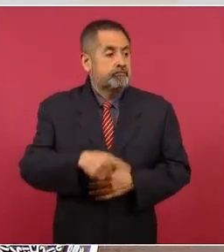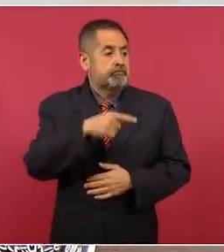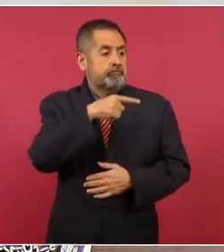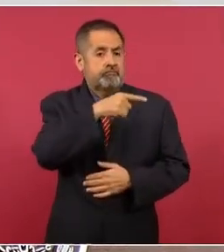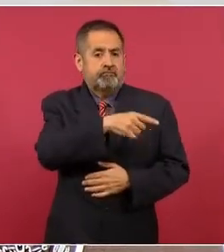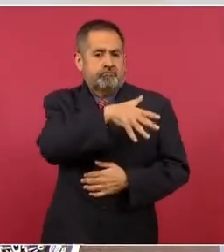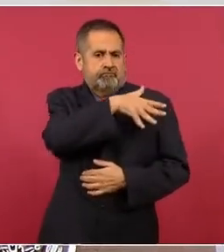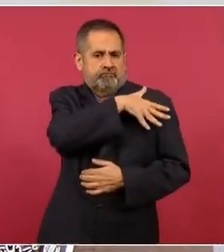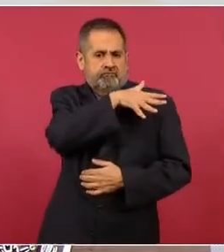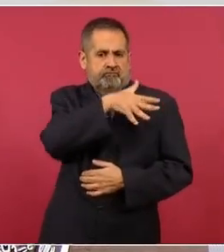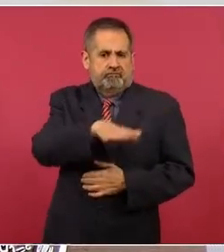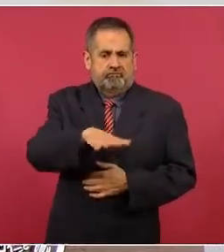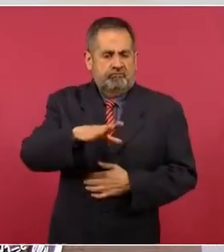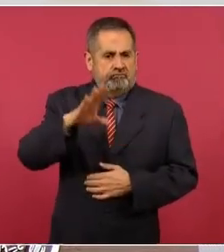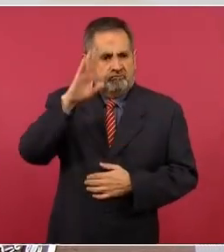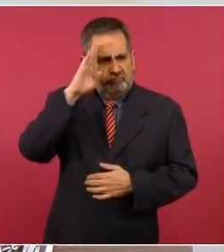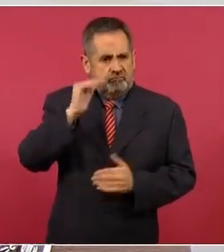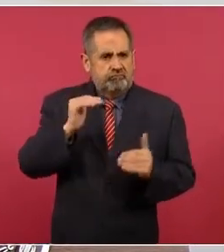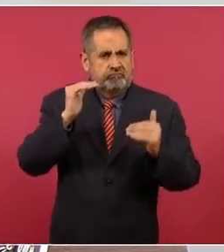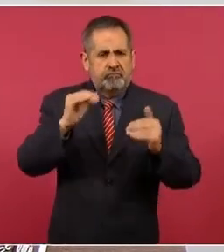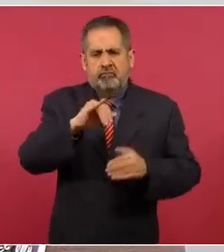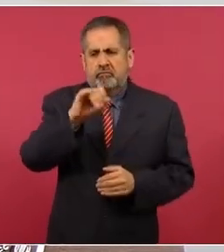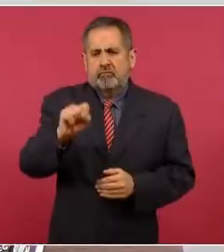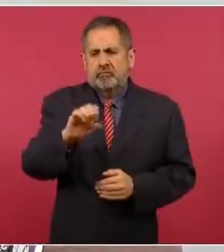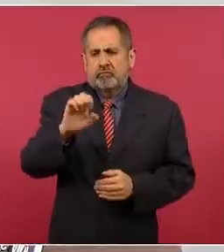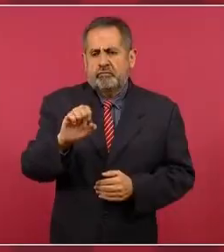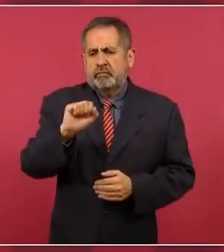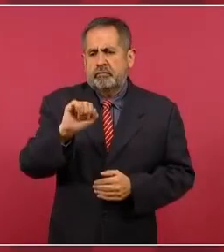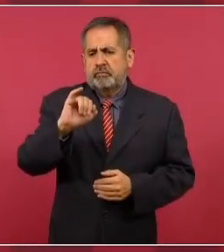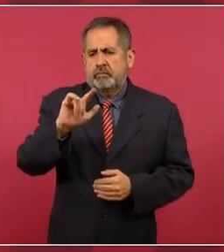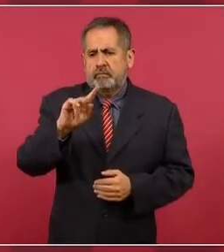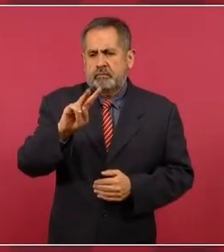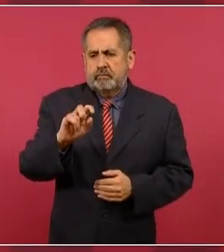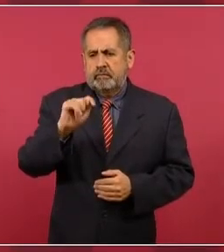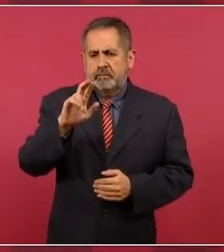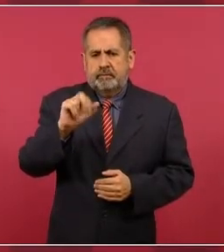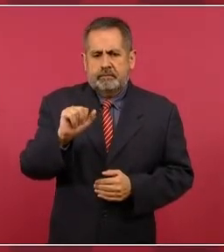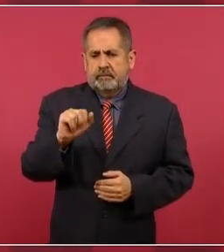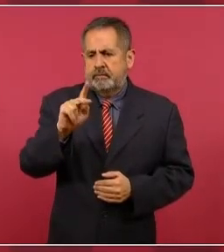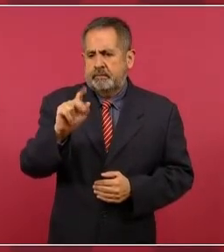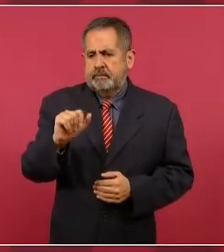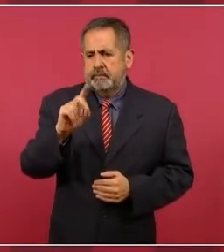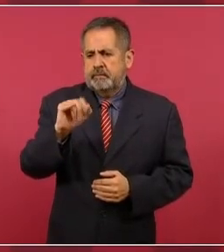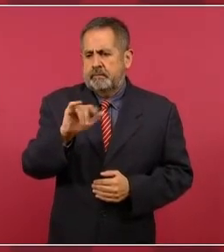brigadier José Silvestre Urzúa Padilla,